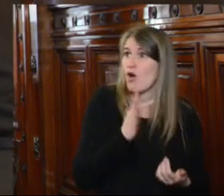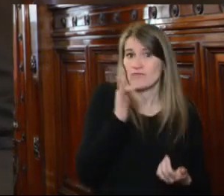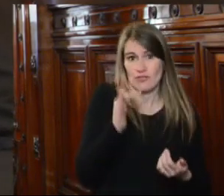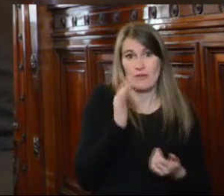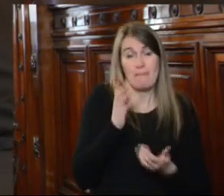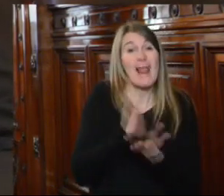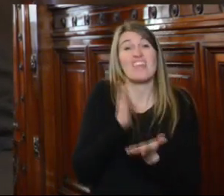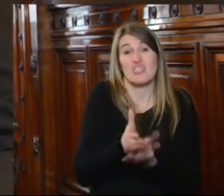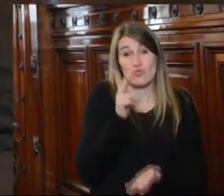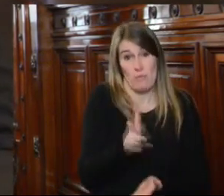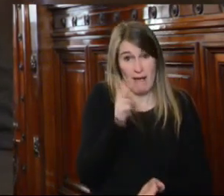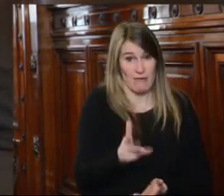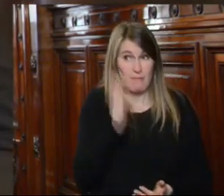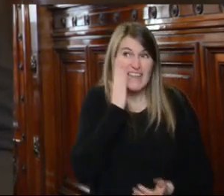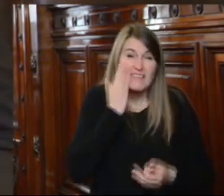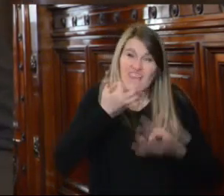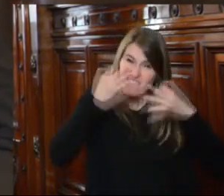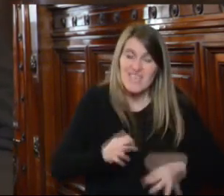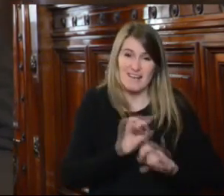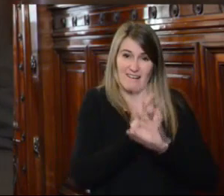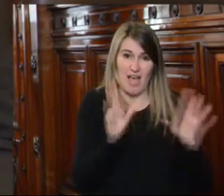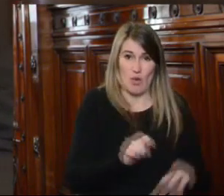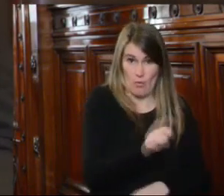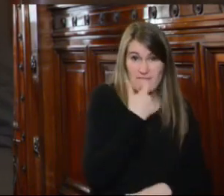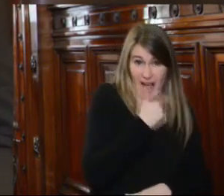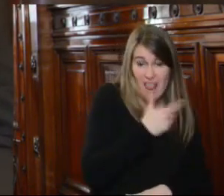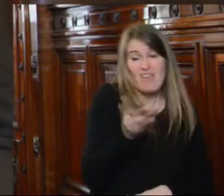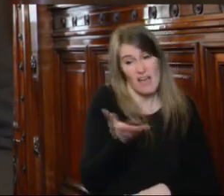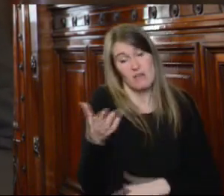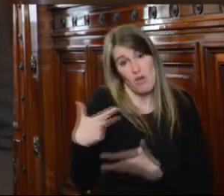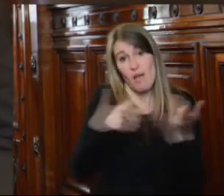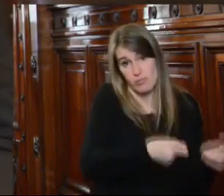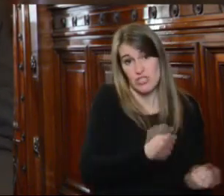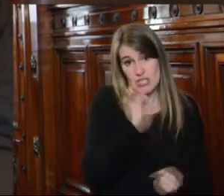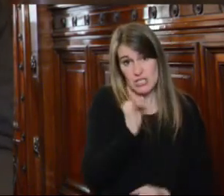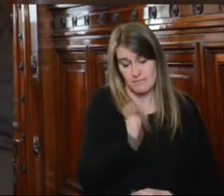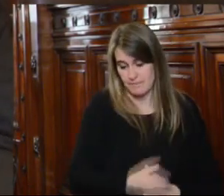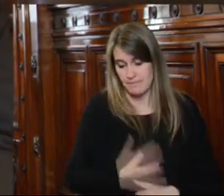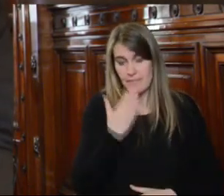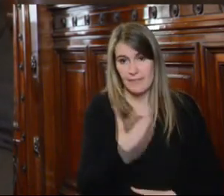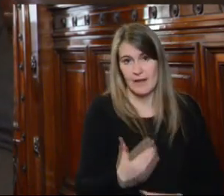derechos humanos de todas las personas que es para quienes trabajamos todos en definitiva muchas gracias